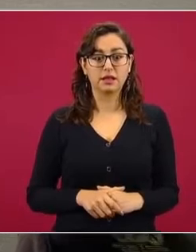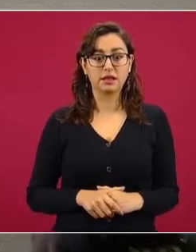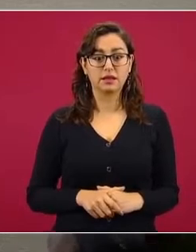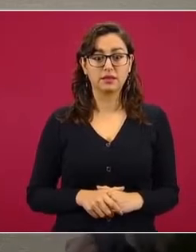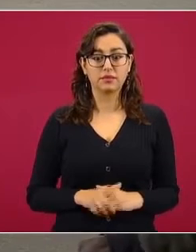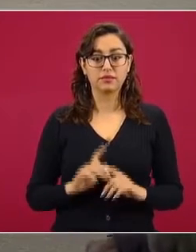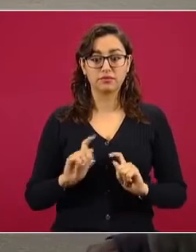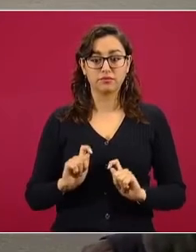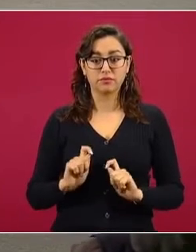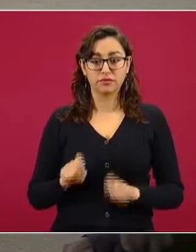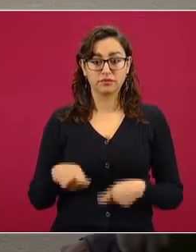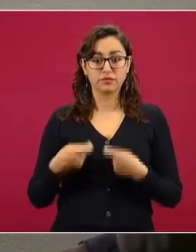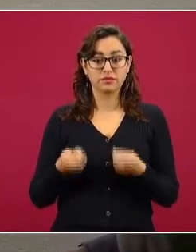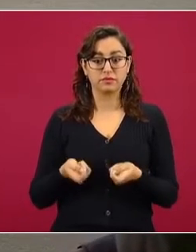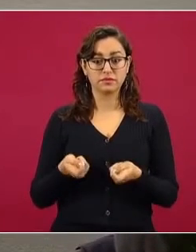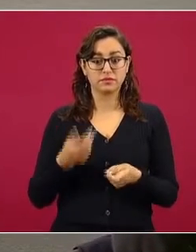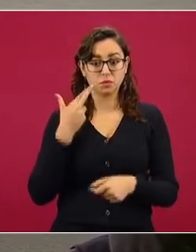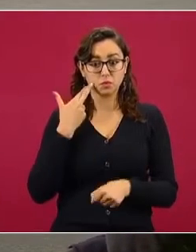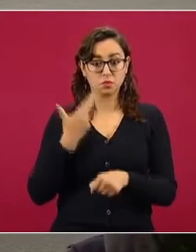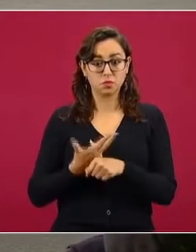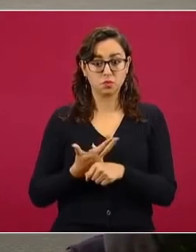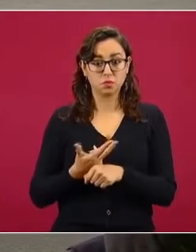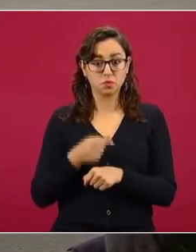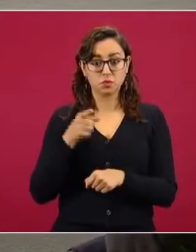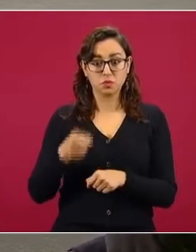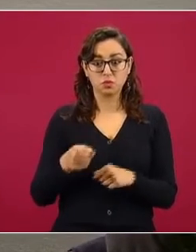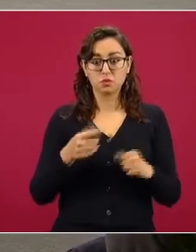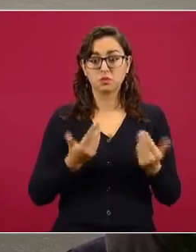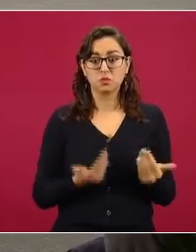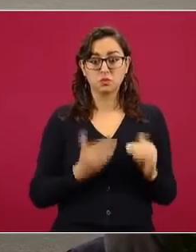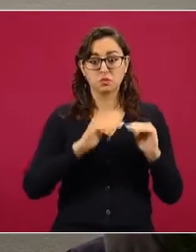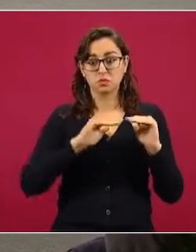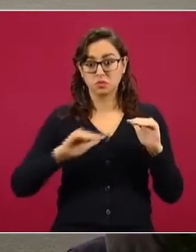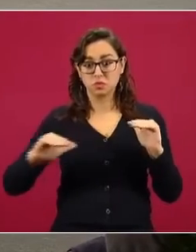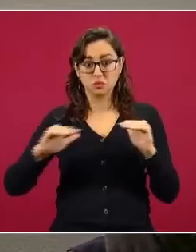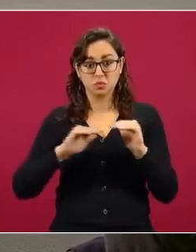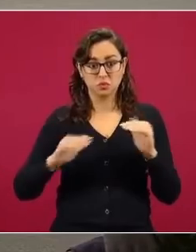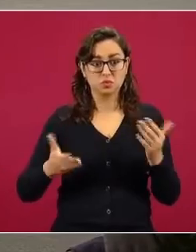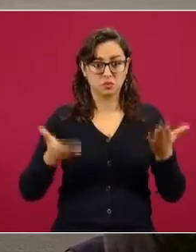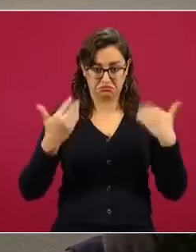Sí, se repite mucho sobre la meseta. Síguele.